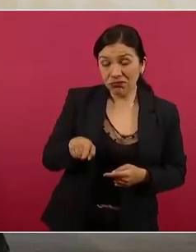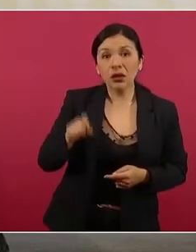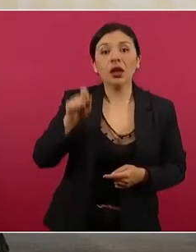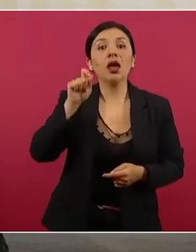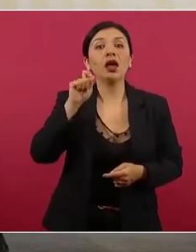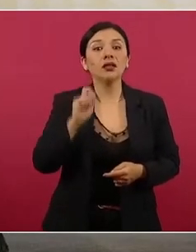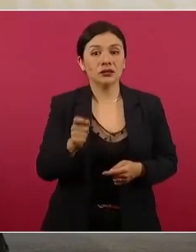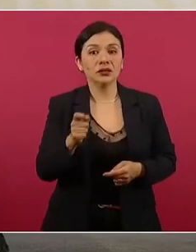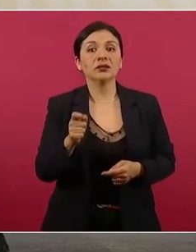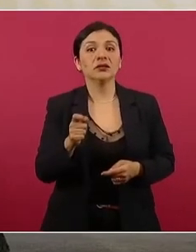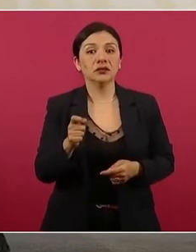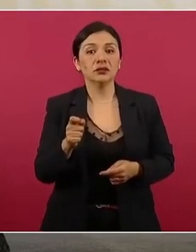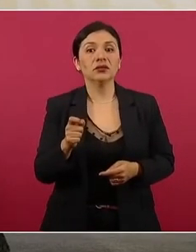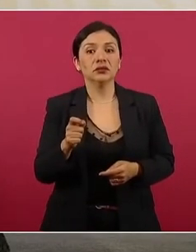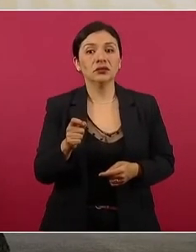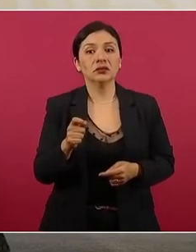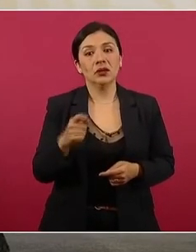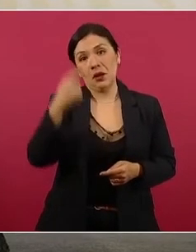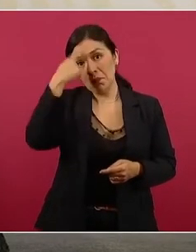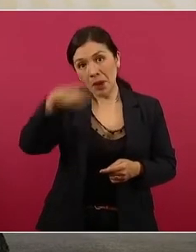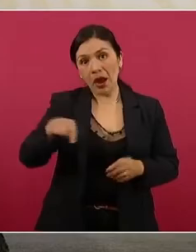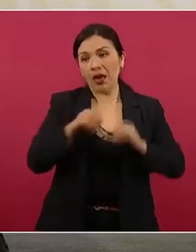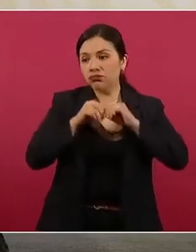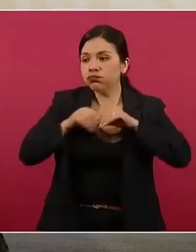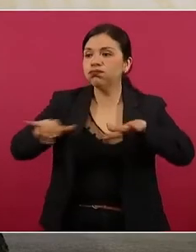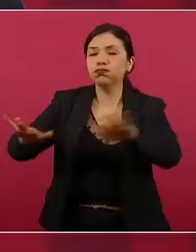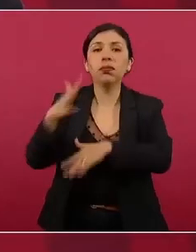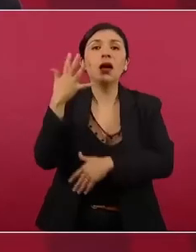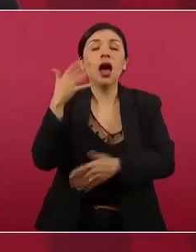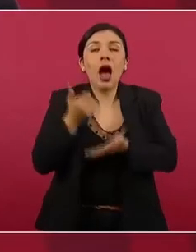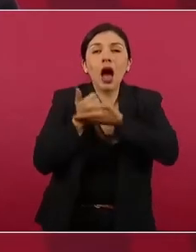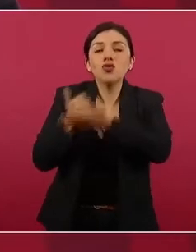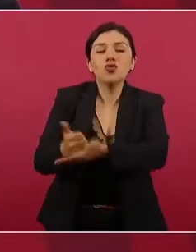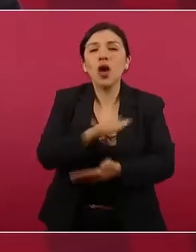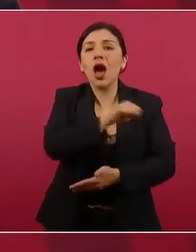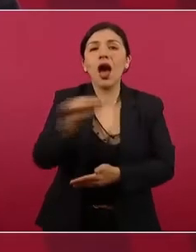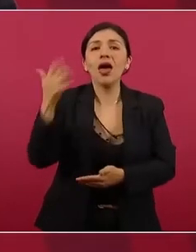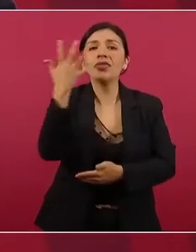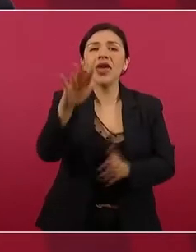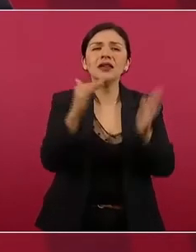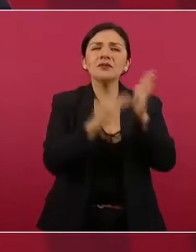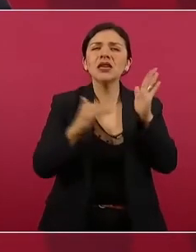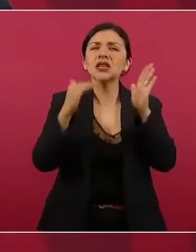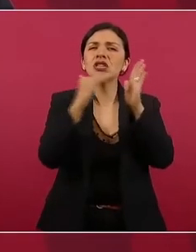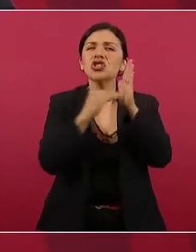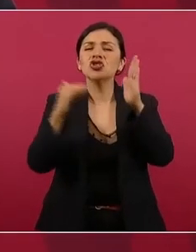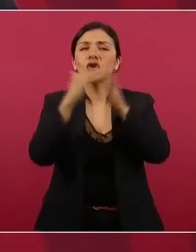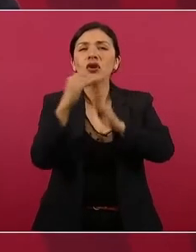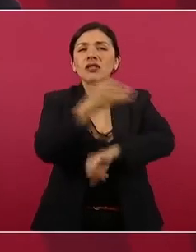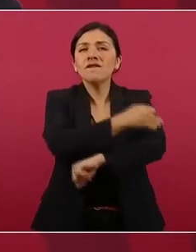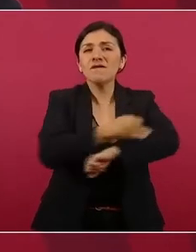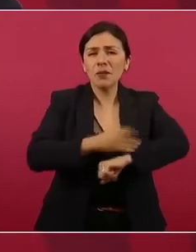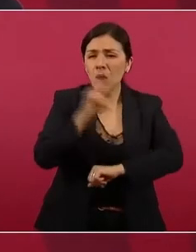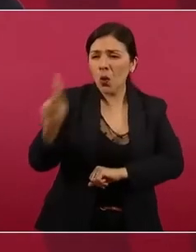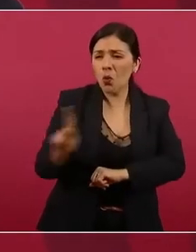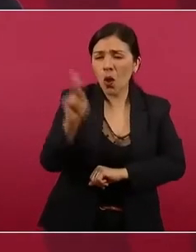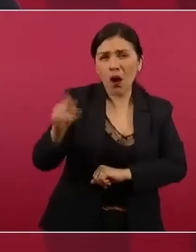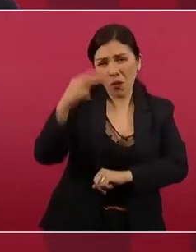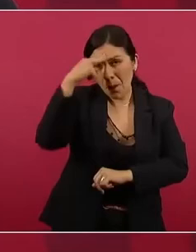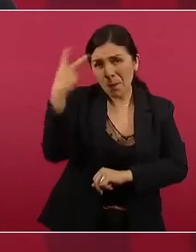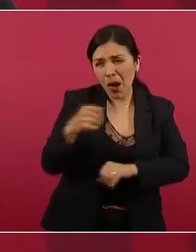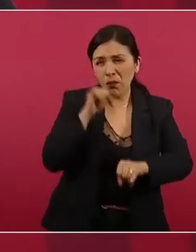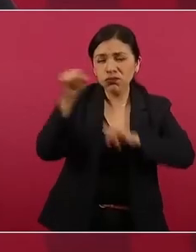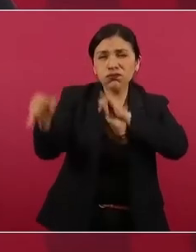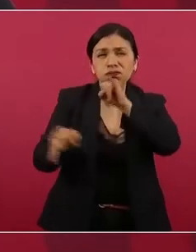a 10 millones de familias de todos los pueblos de México. Y esto reactiva la